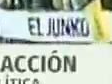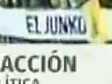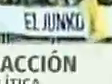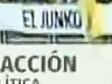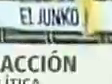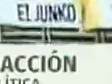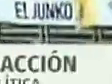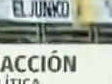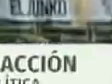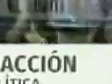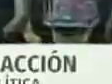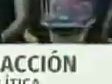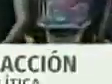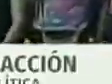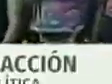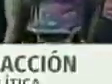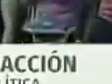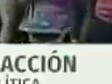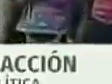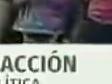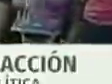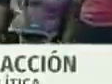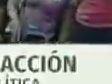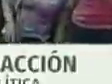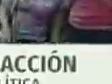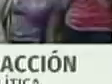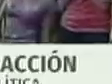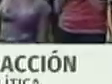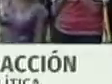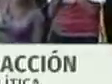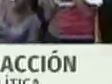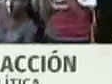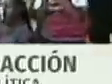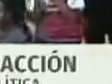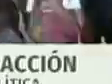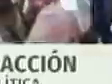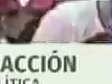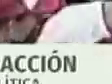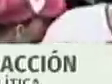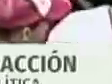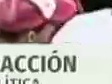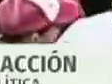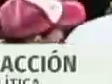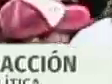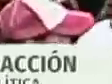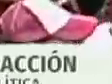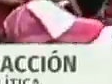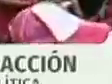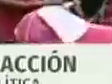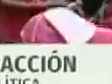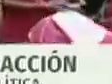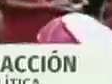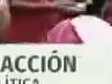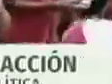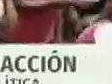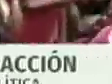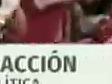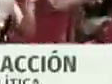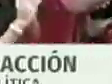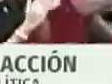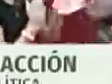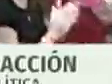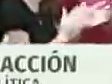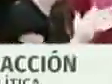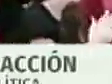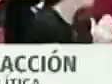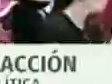al presidente Nicolás Maduro con el alto mando del Partido Socialista Unido de Venezuela